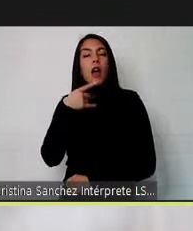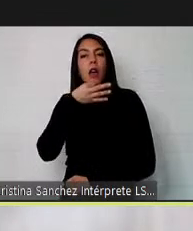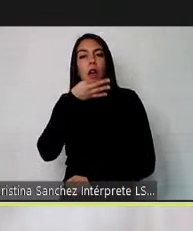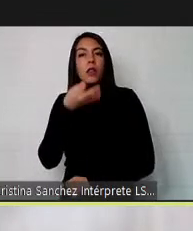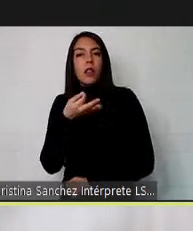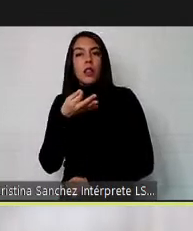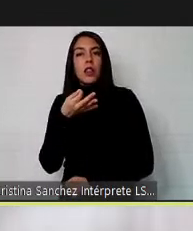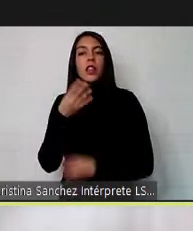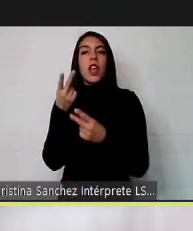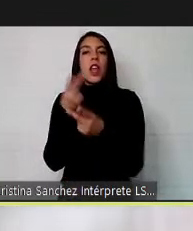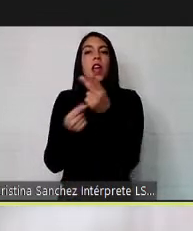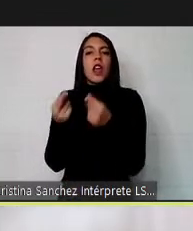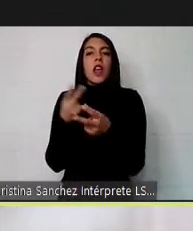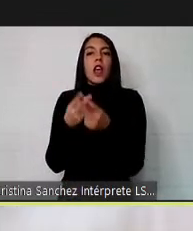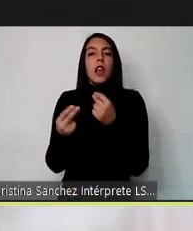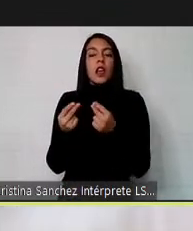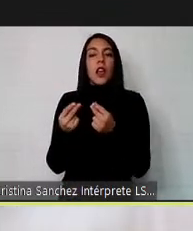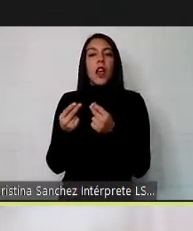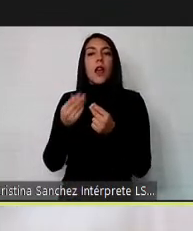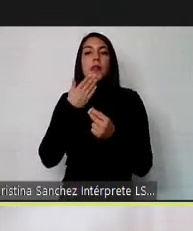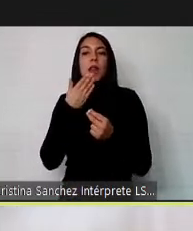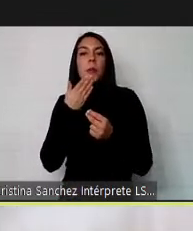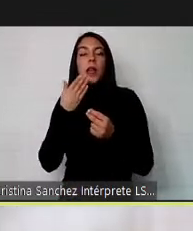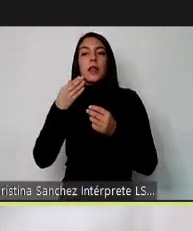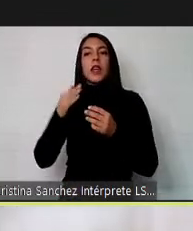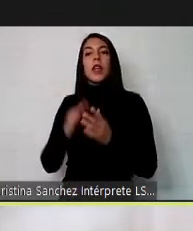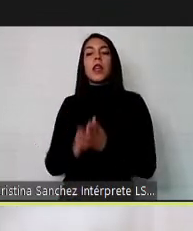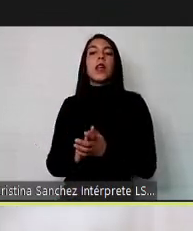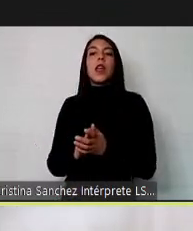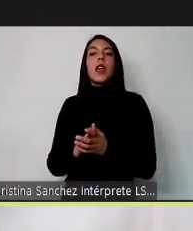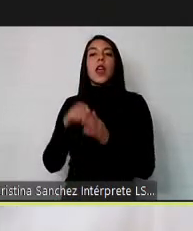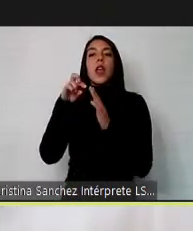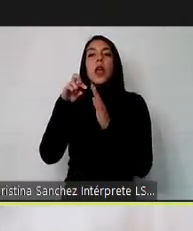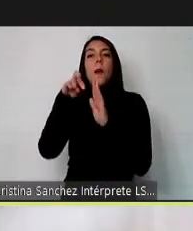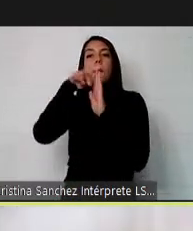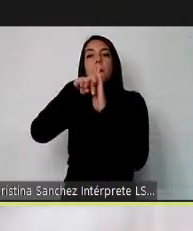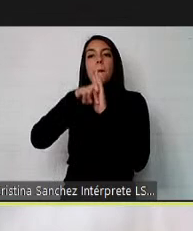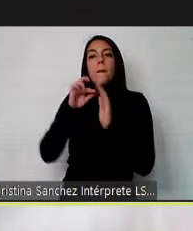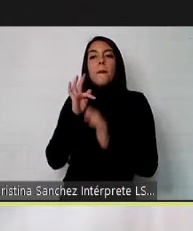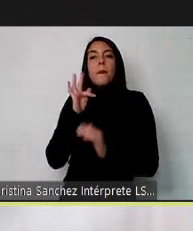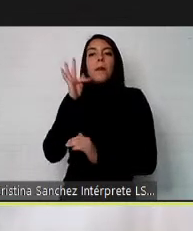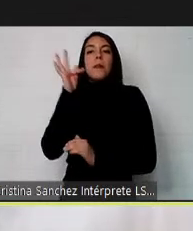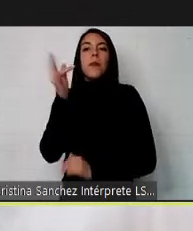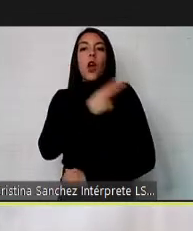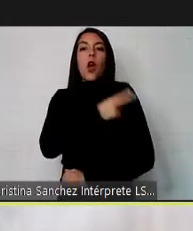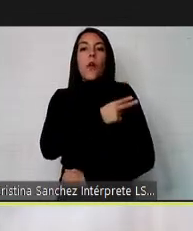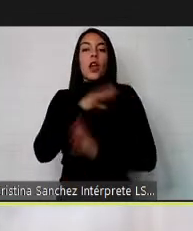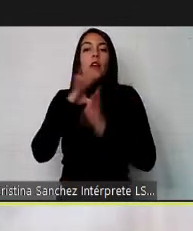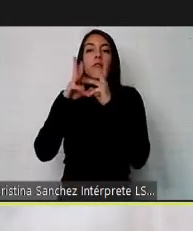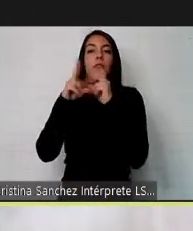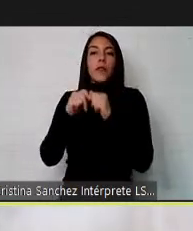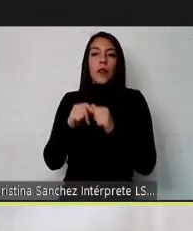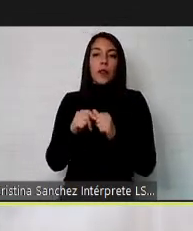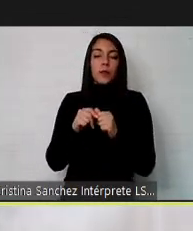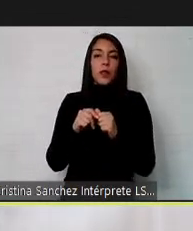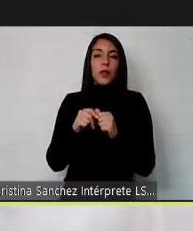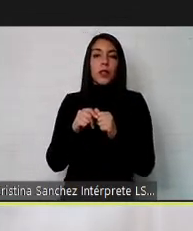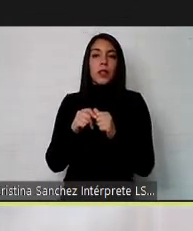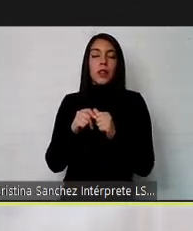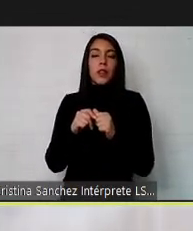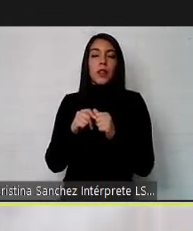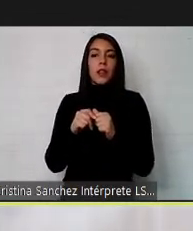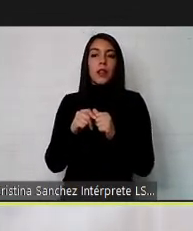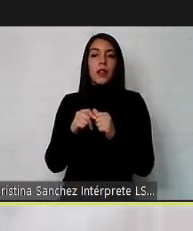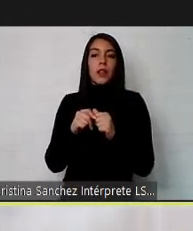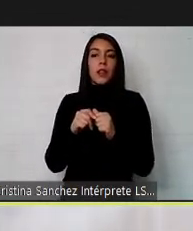económicamente estamos hablando de la posibilidad de proyectarse como familia como jefes de familia como entes activos dentro de la